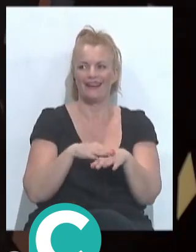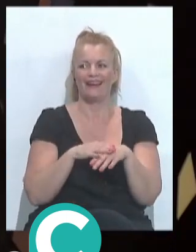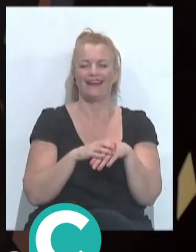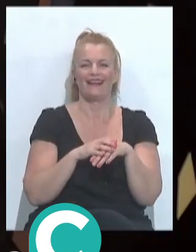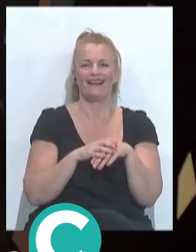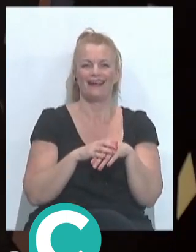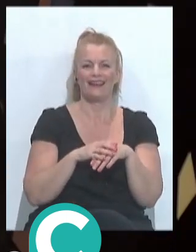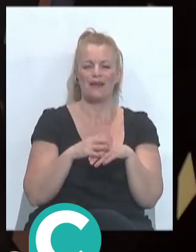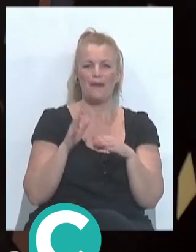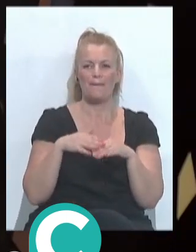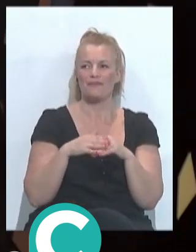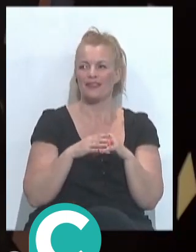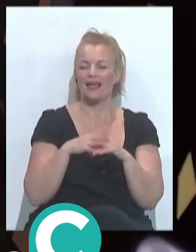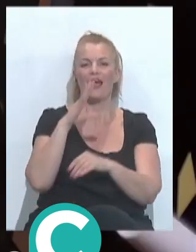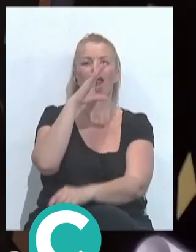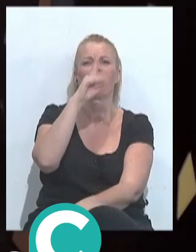venga dale dale dale